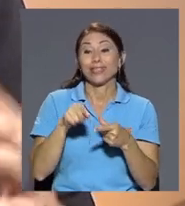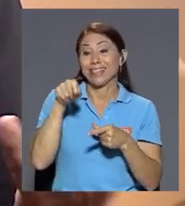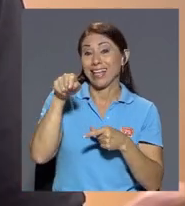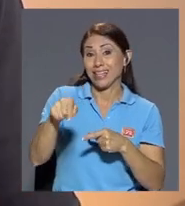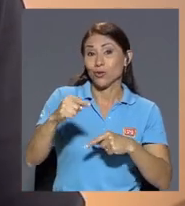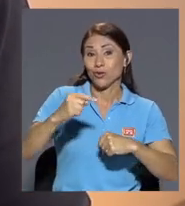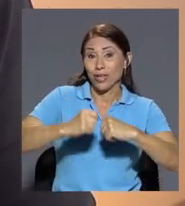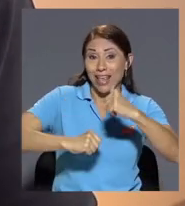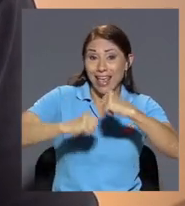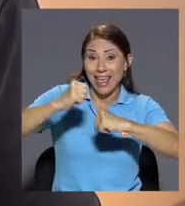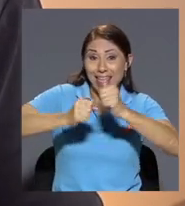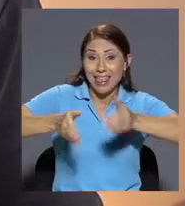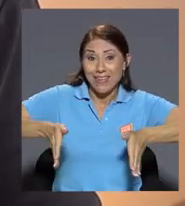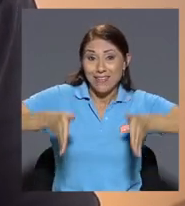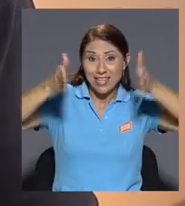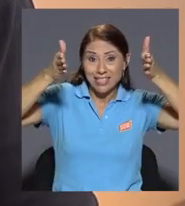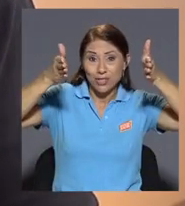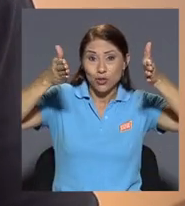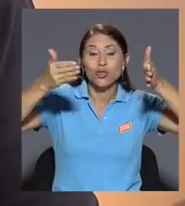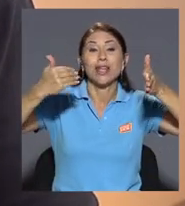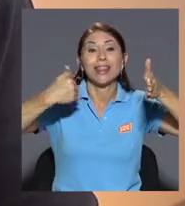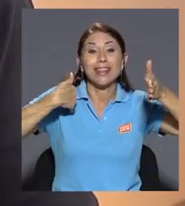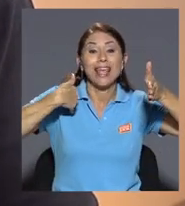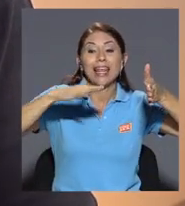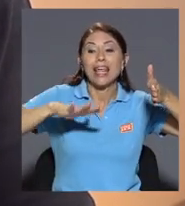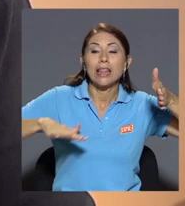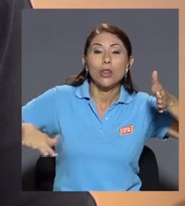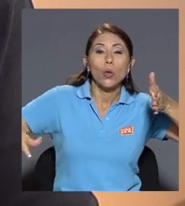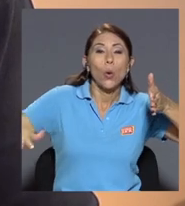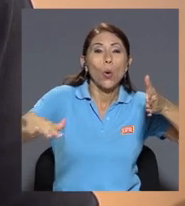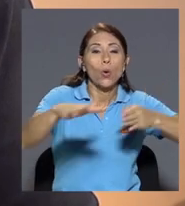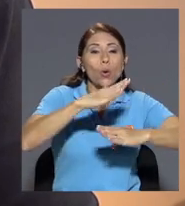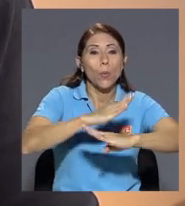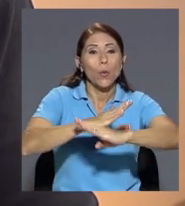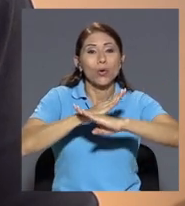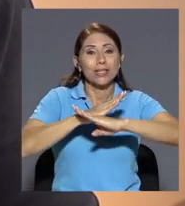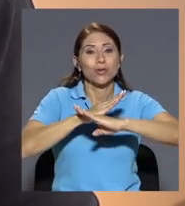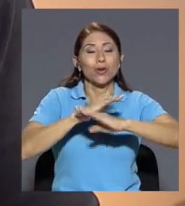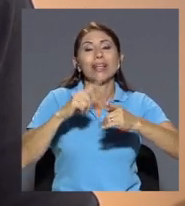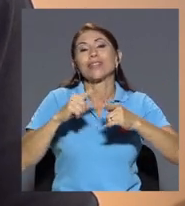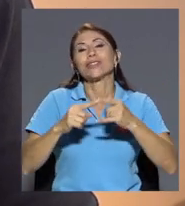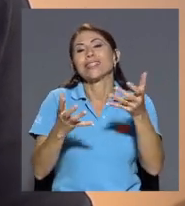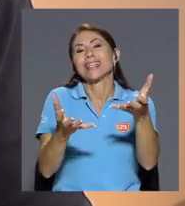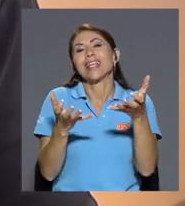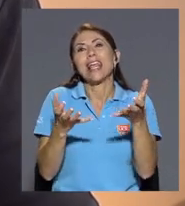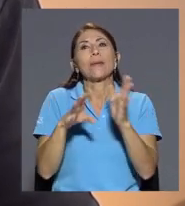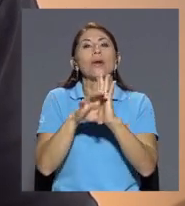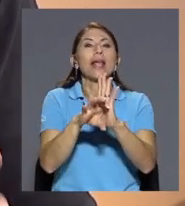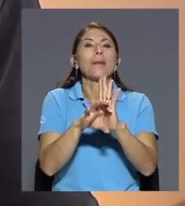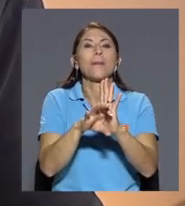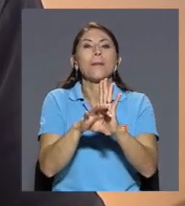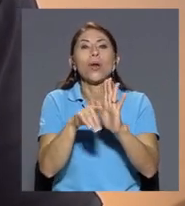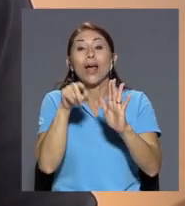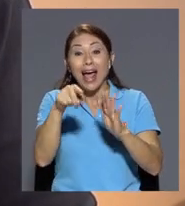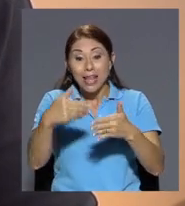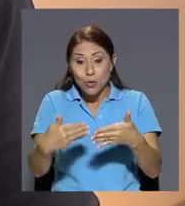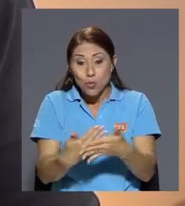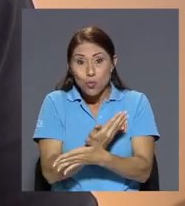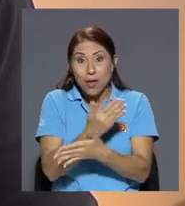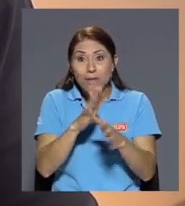protección del entorno entonces lo que se busca es que no existan elementos por ejemplo de publicidad que compitan